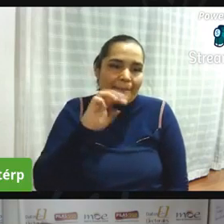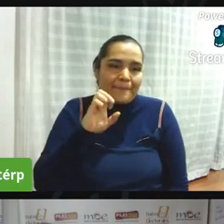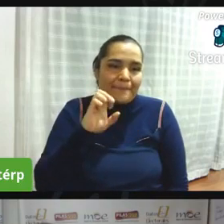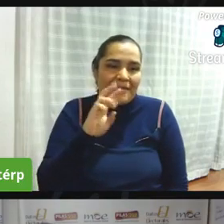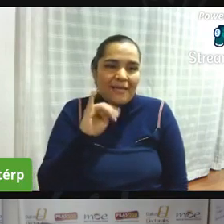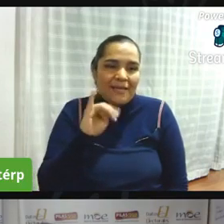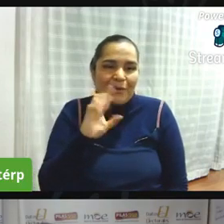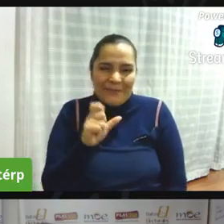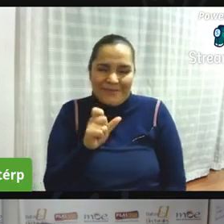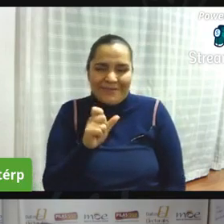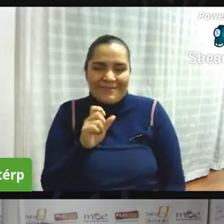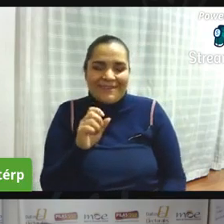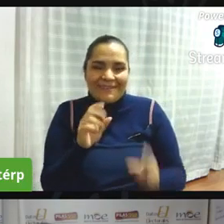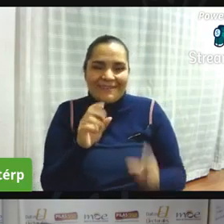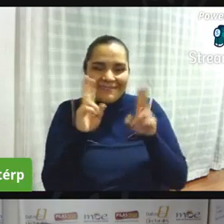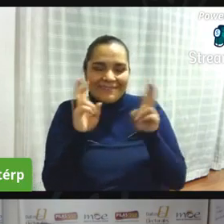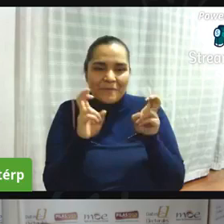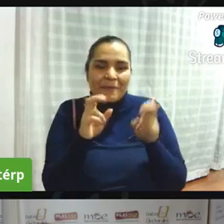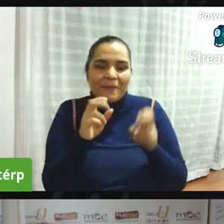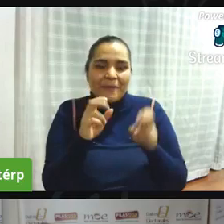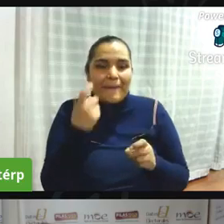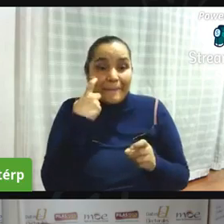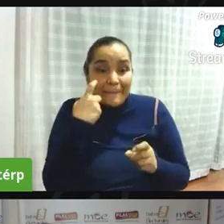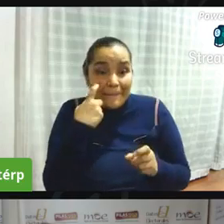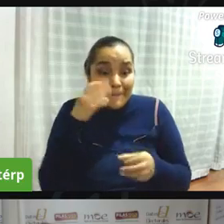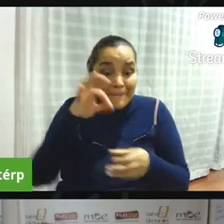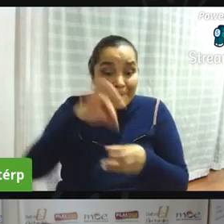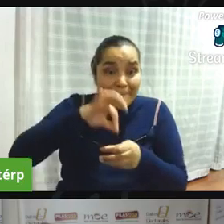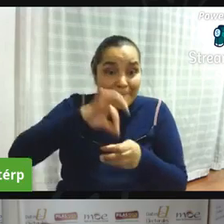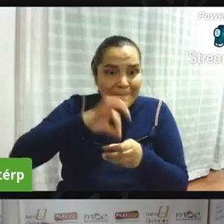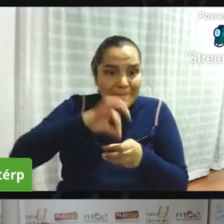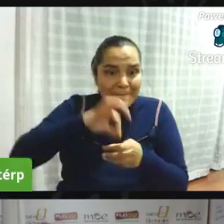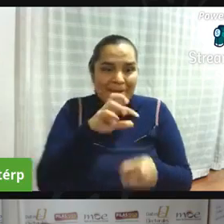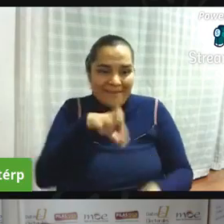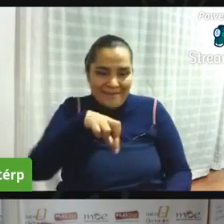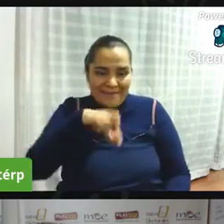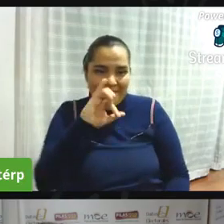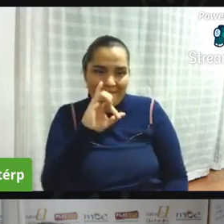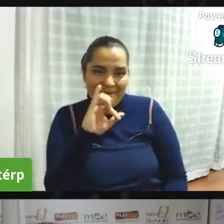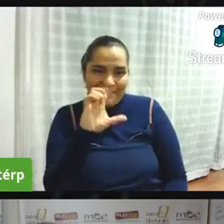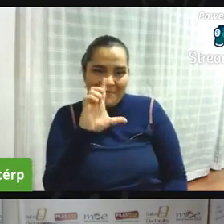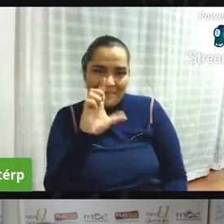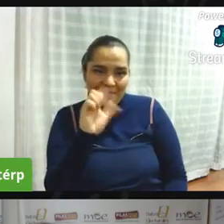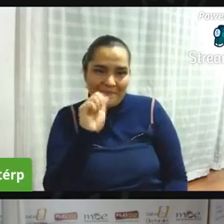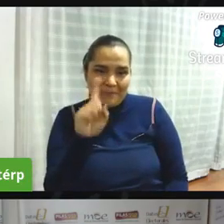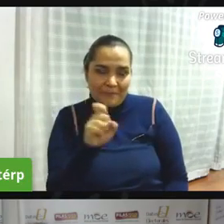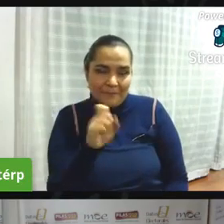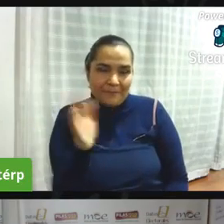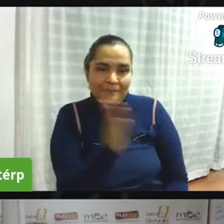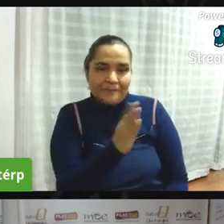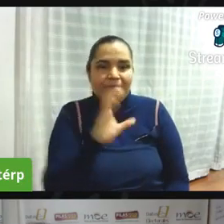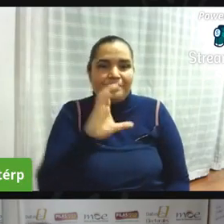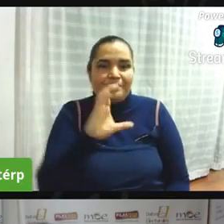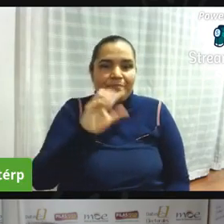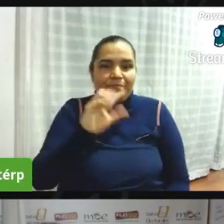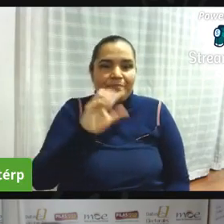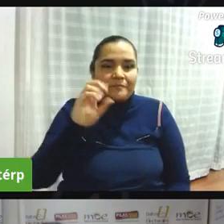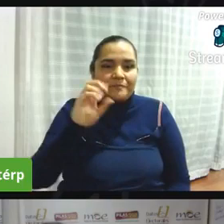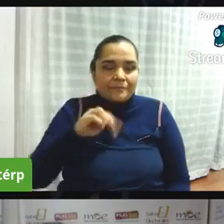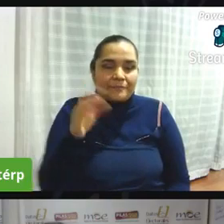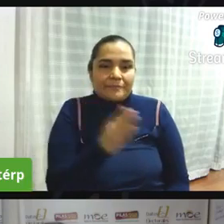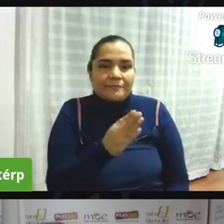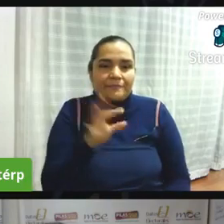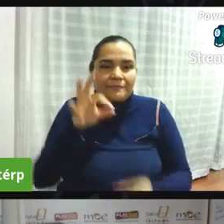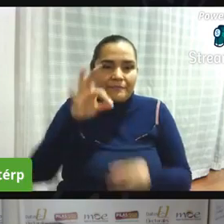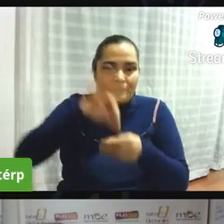dieron cuenta que esto es una gran herramienta de transparencia alejandra gracias de nuevo por por esta alianza por esta